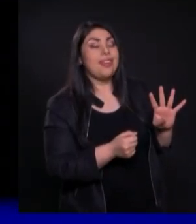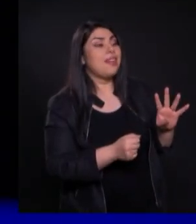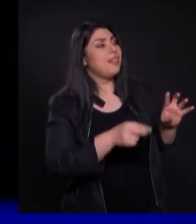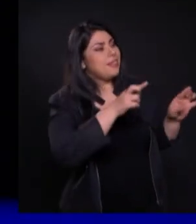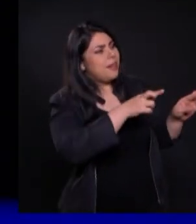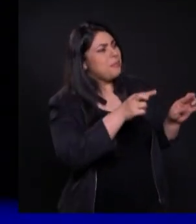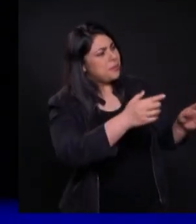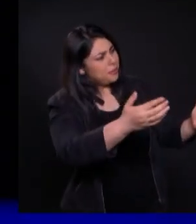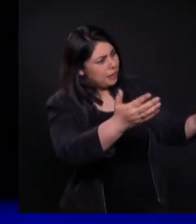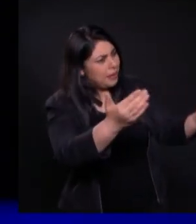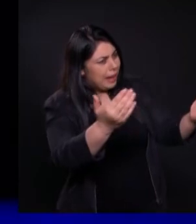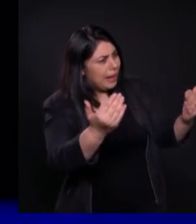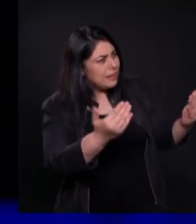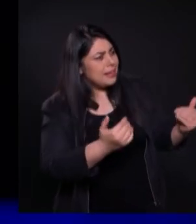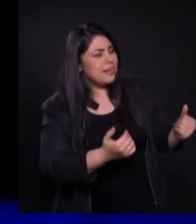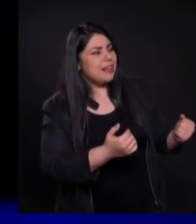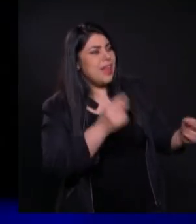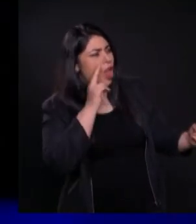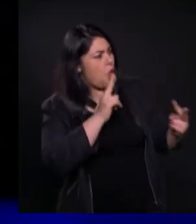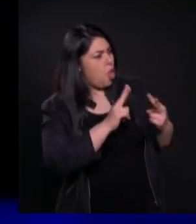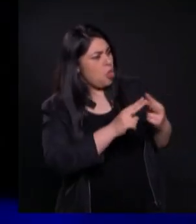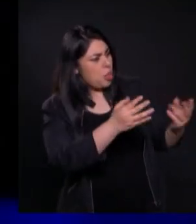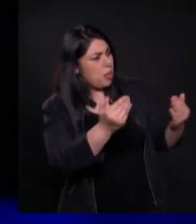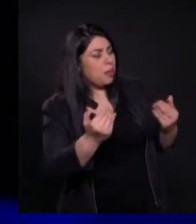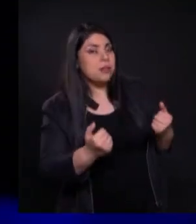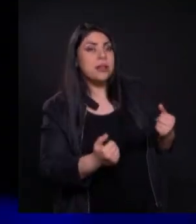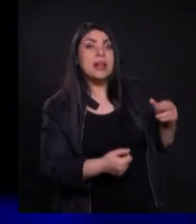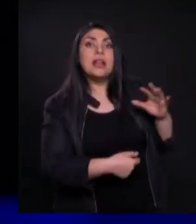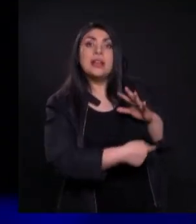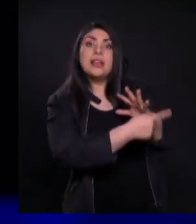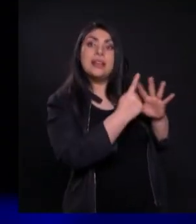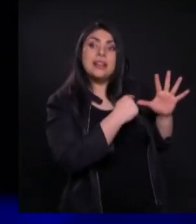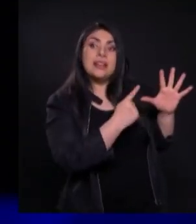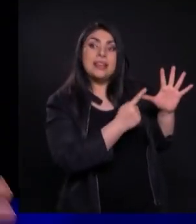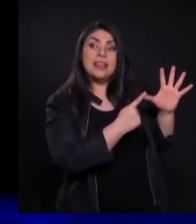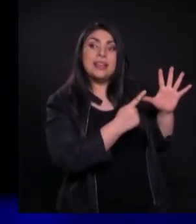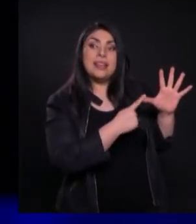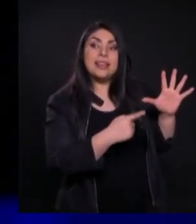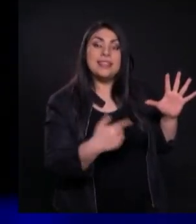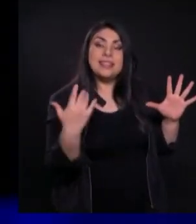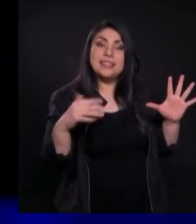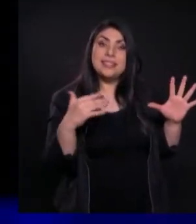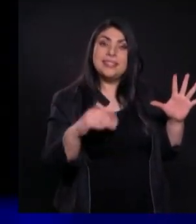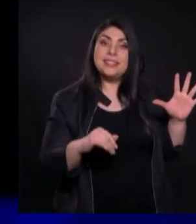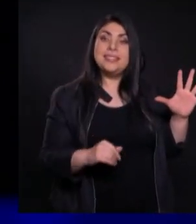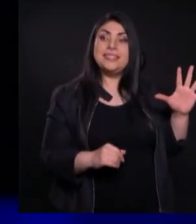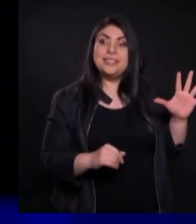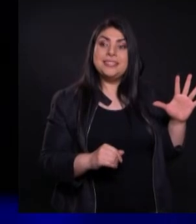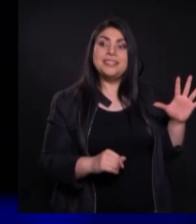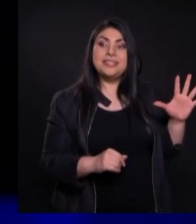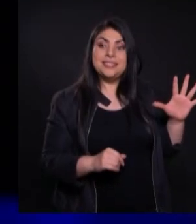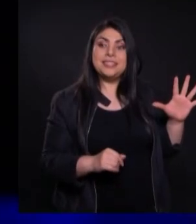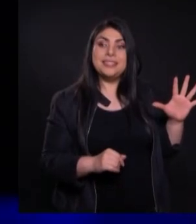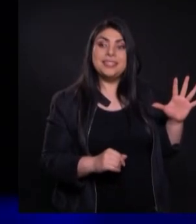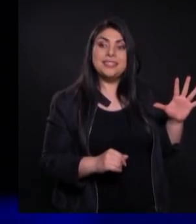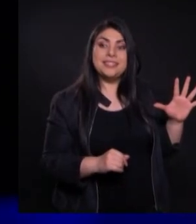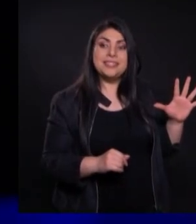Y este Me sorprendió Oiga esto De verdad Es demasiado ¿Sabe cuál es El quinto mandamiento?